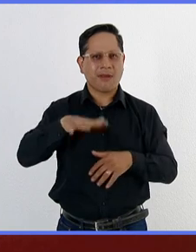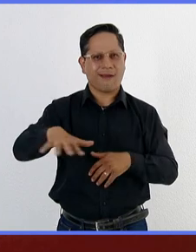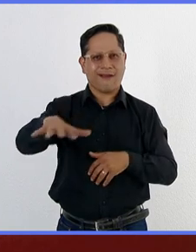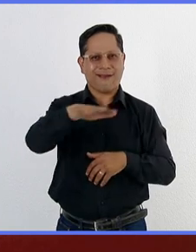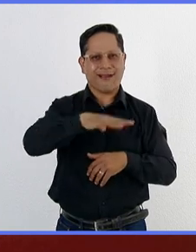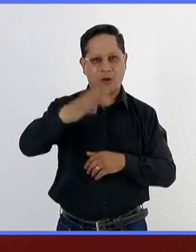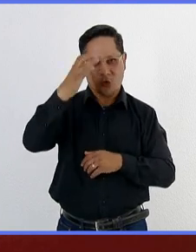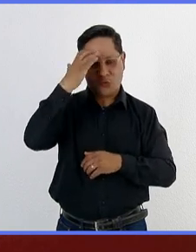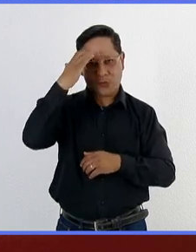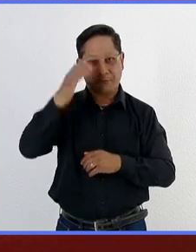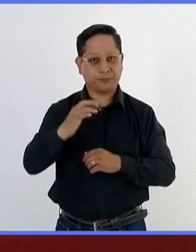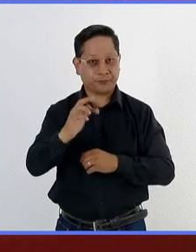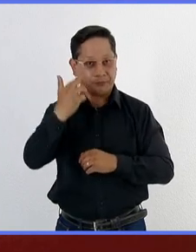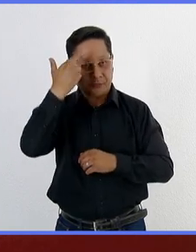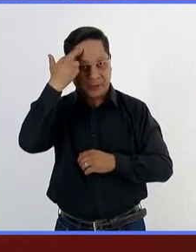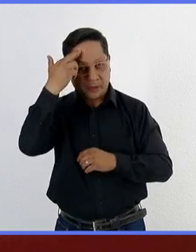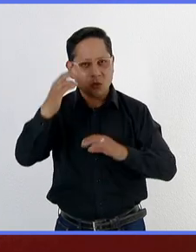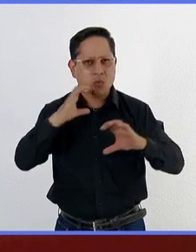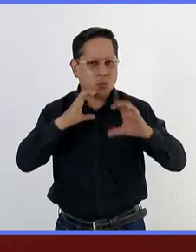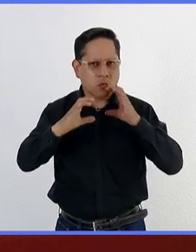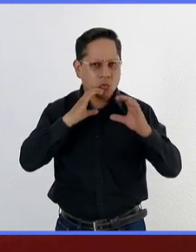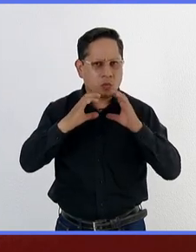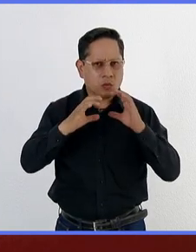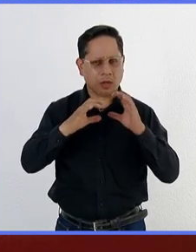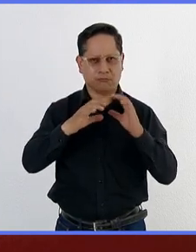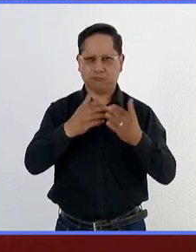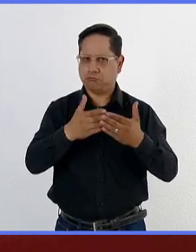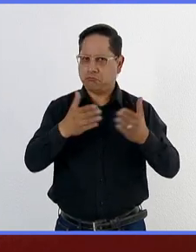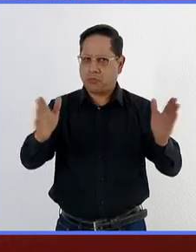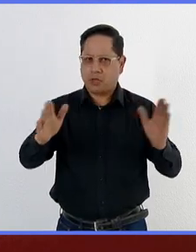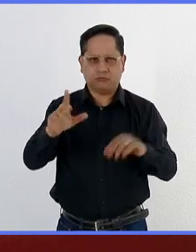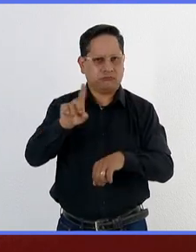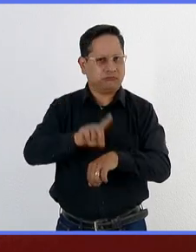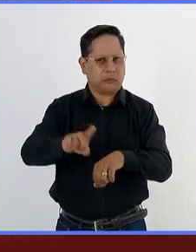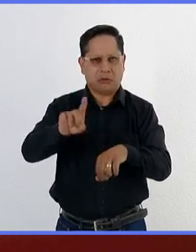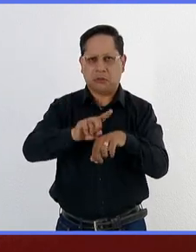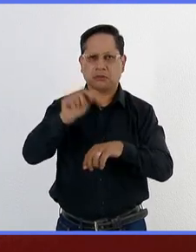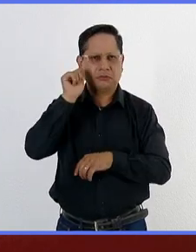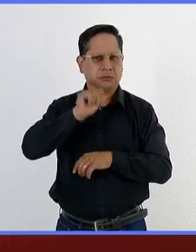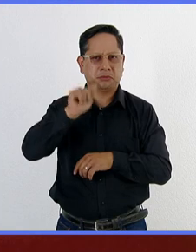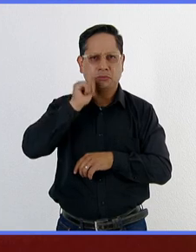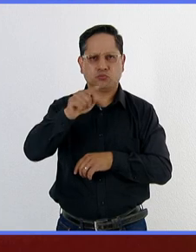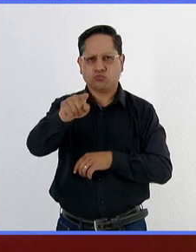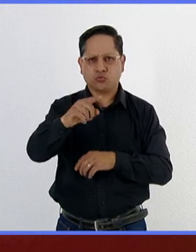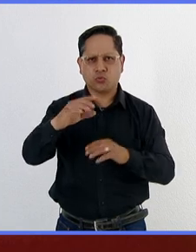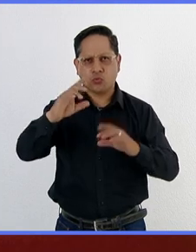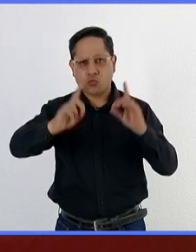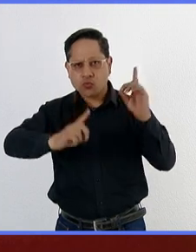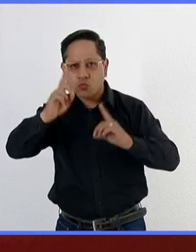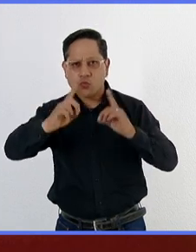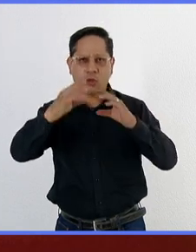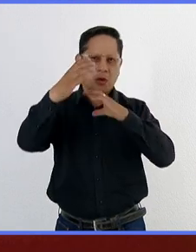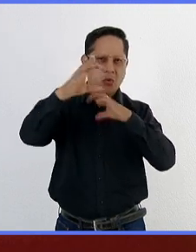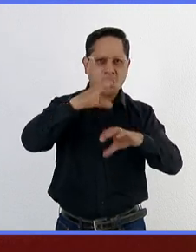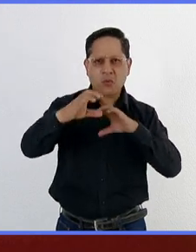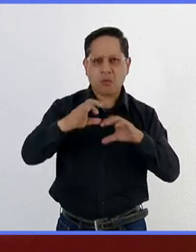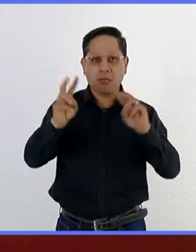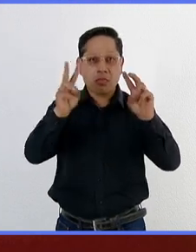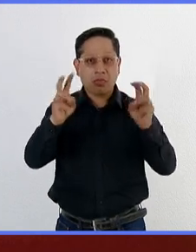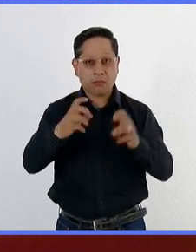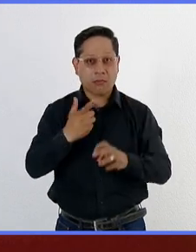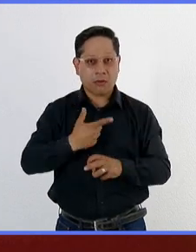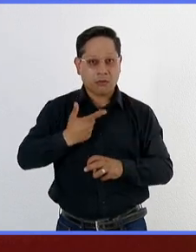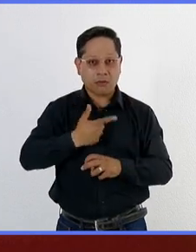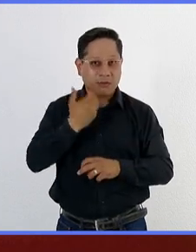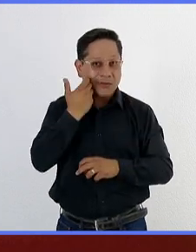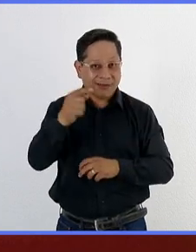conocimiento. Les recordamos que nuestras vías de comunicación están abiertas en todo momento para que nos hagan llegar sus dudas, sus comentarios, los temas que les